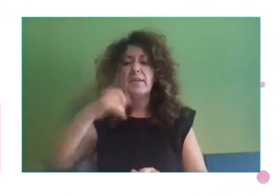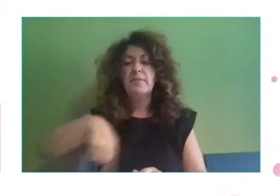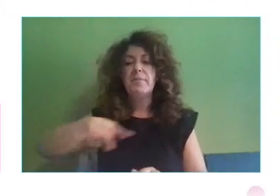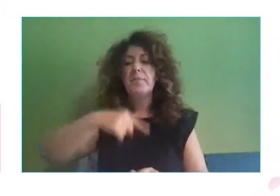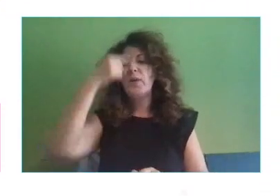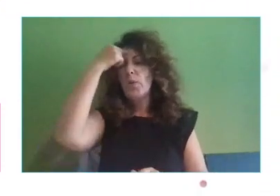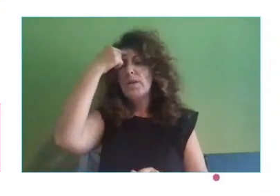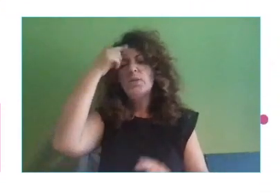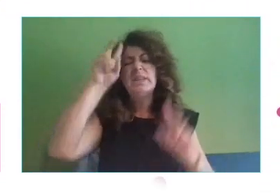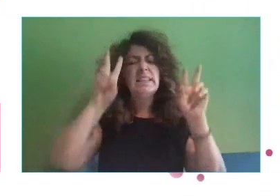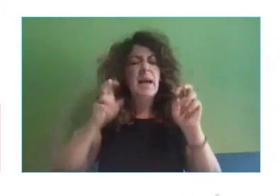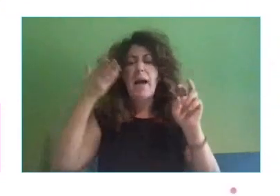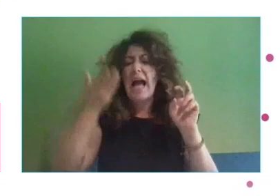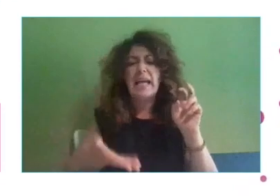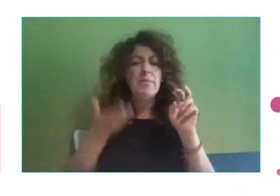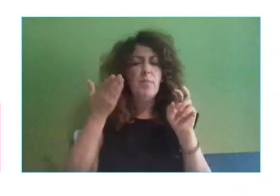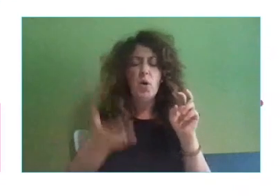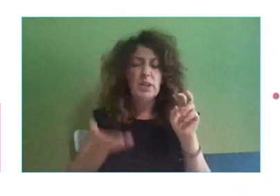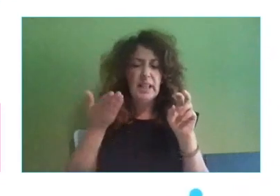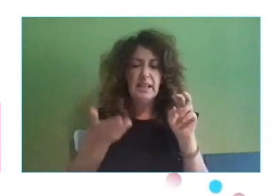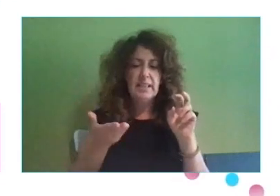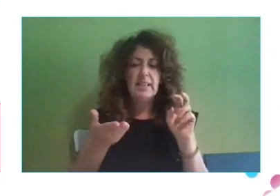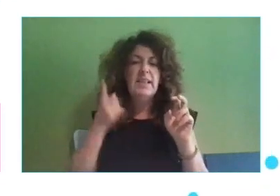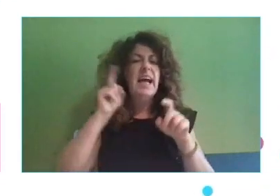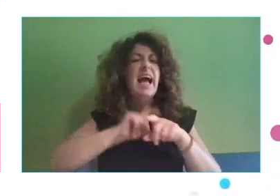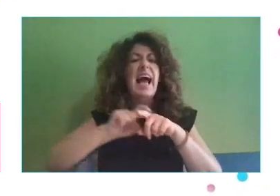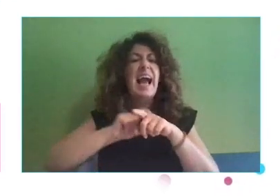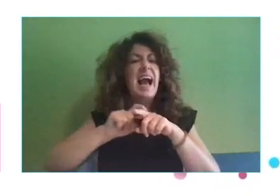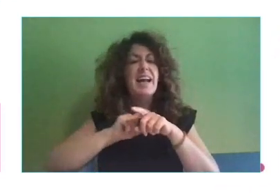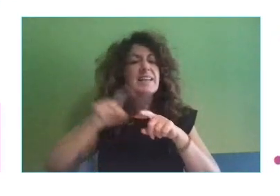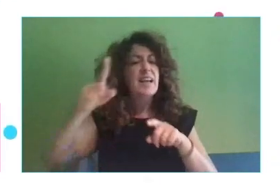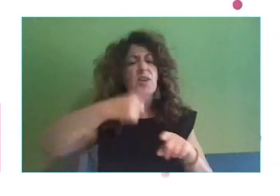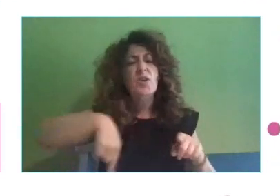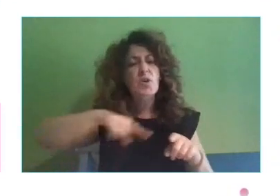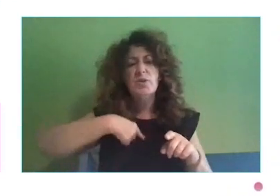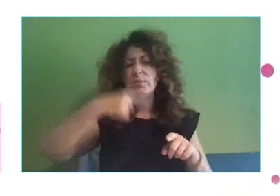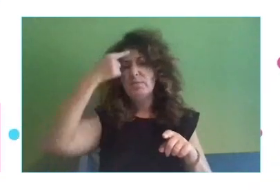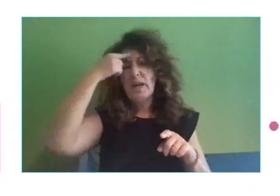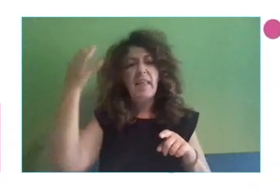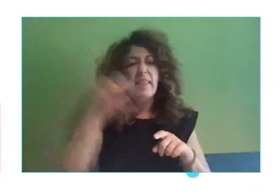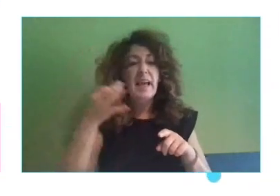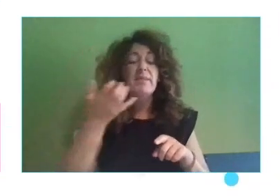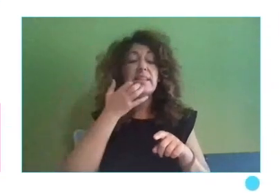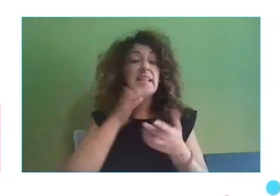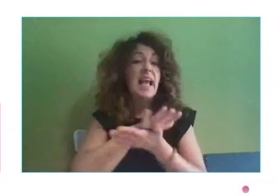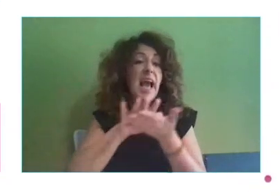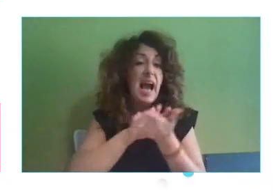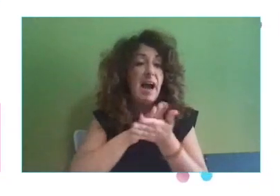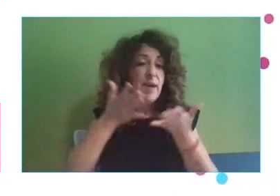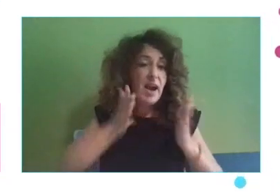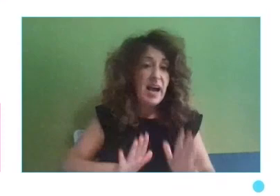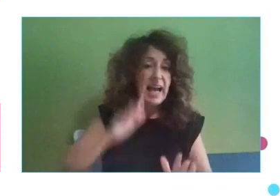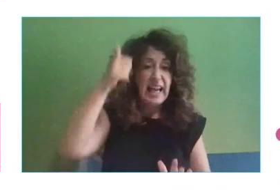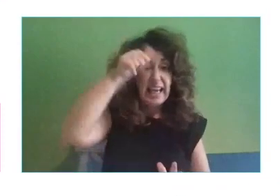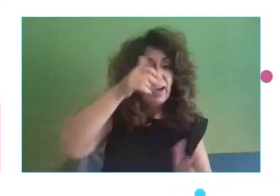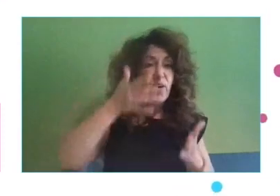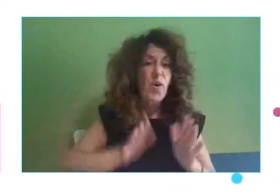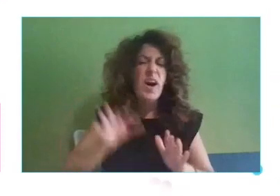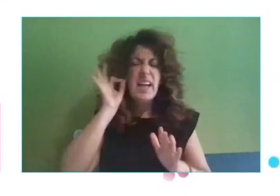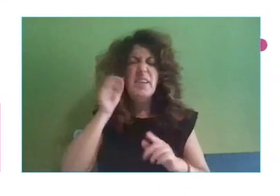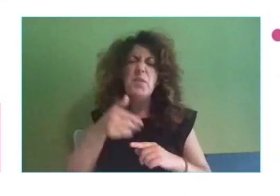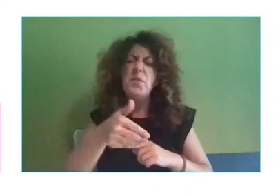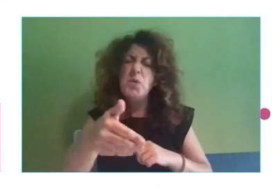muy importante que es, hay una característica que tenemos que tener en cuenta cuando hablamos con nuestros hijos y nuestras hijas a la hora de ayudarles qué pueden estudiar,